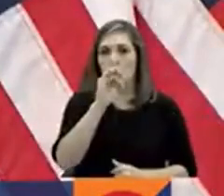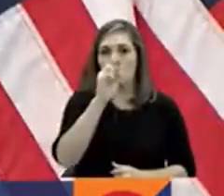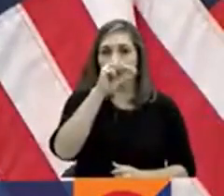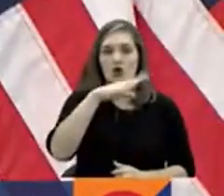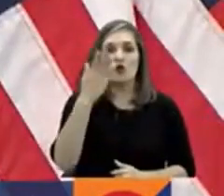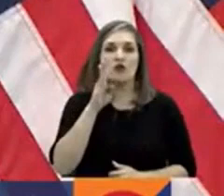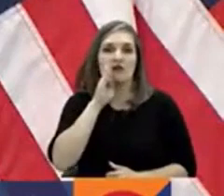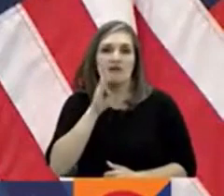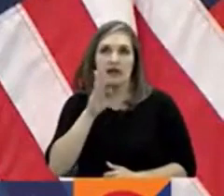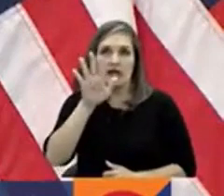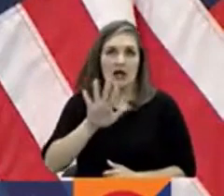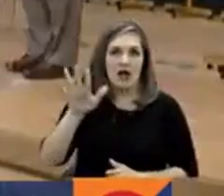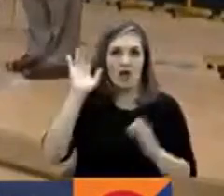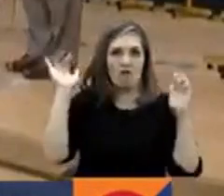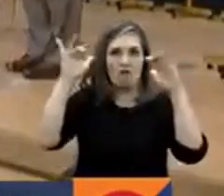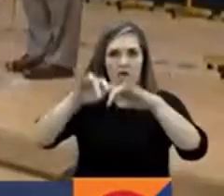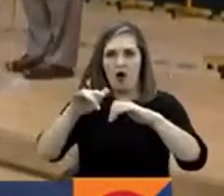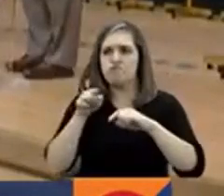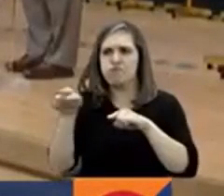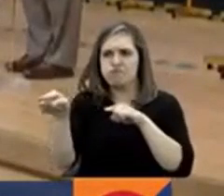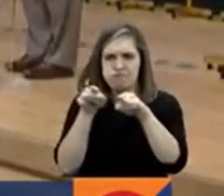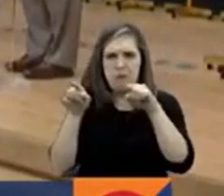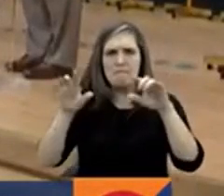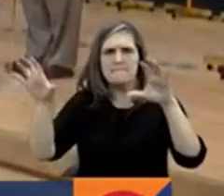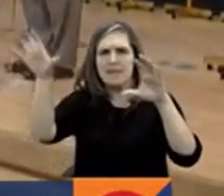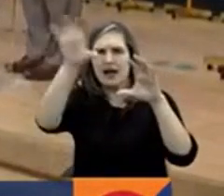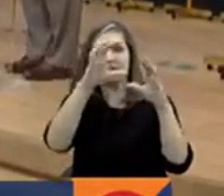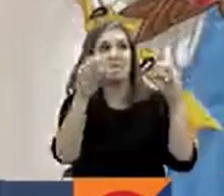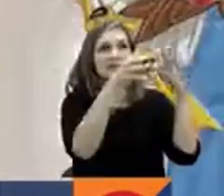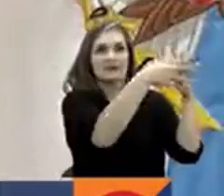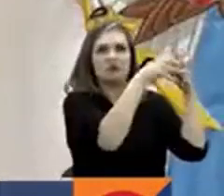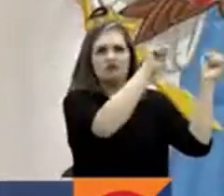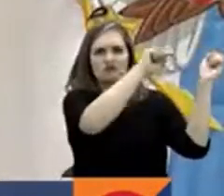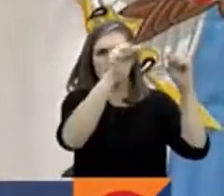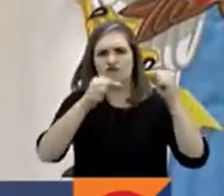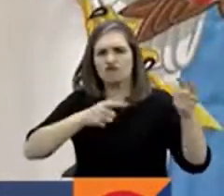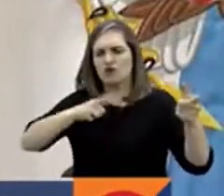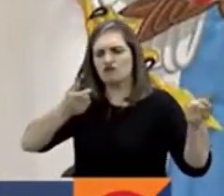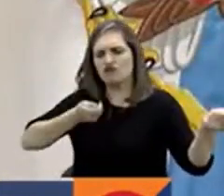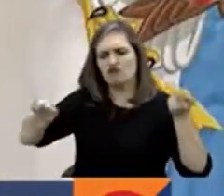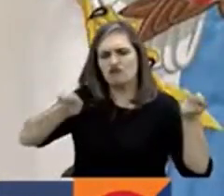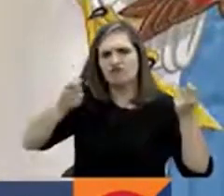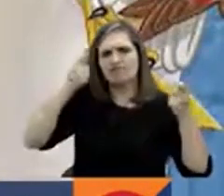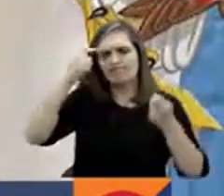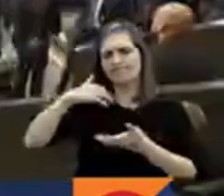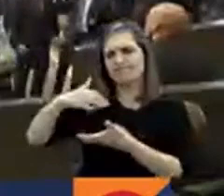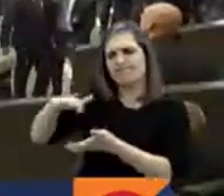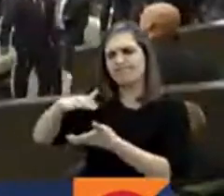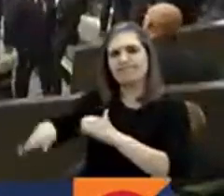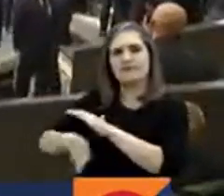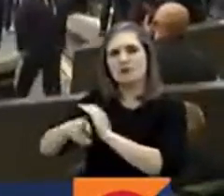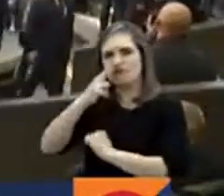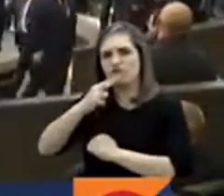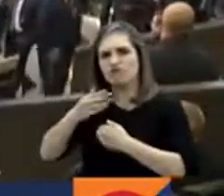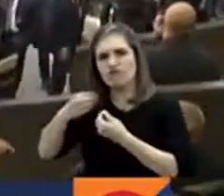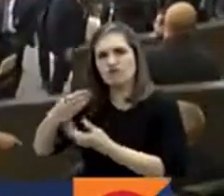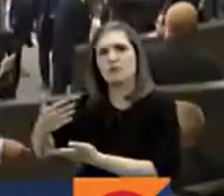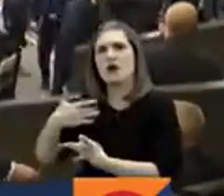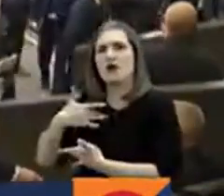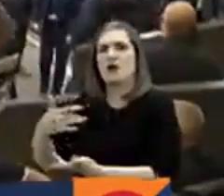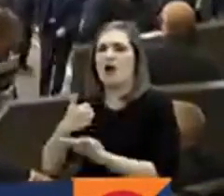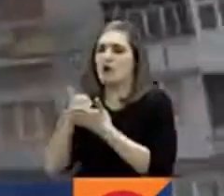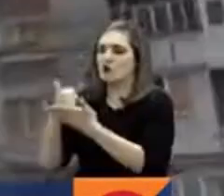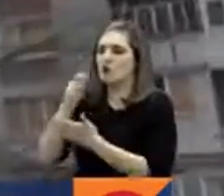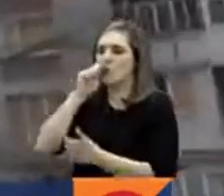aliados de Kiev encabezados por Estados Unidos renovaron su compromiso para mantener la entrega de municiones y armamento para Ucrania. Para la OTAN, la prioridad es